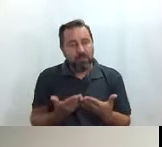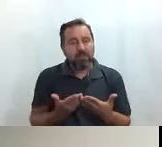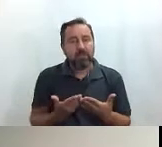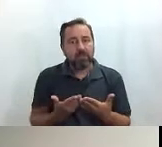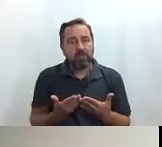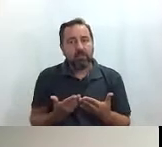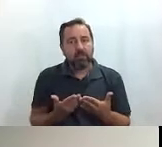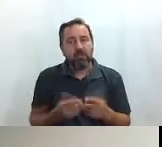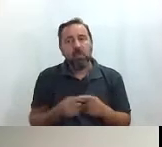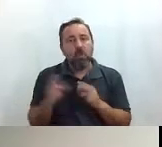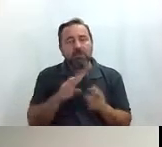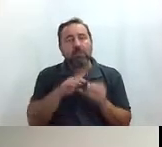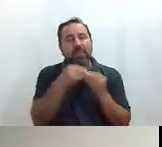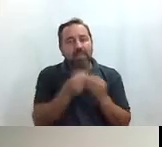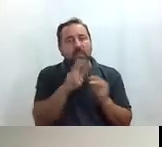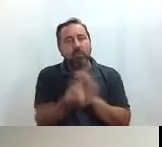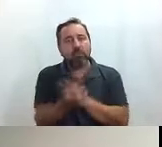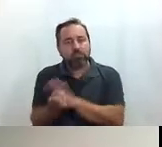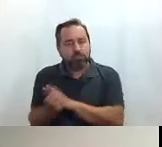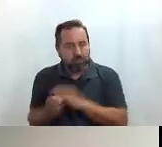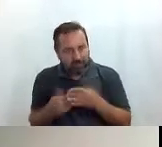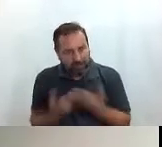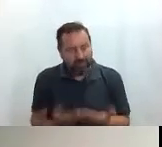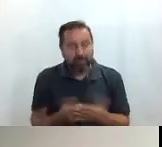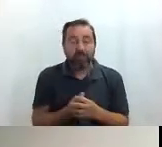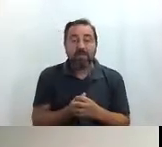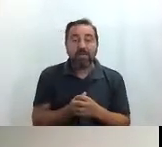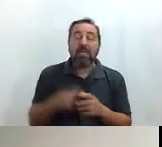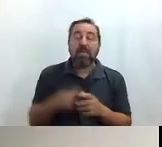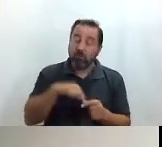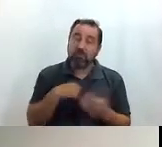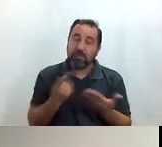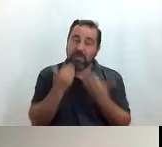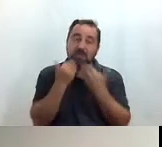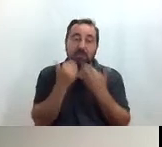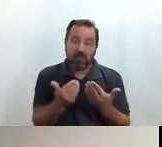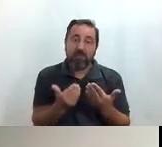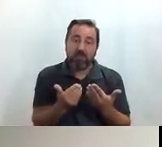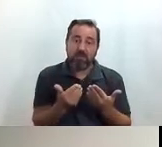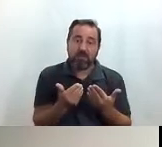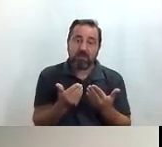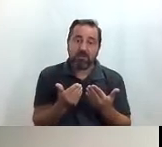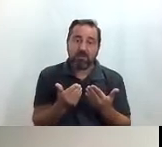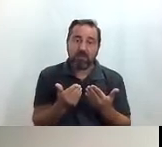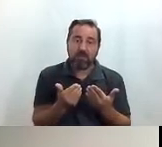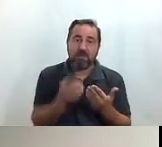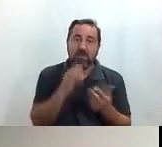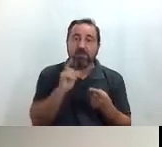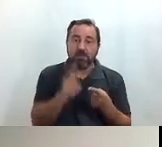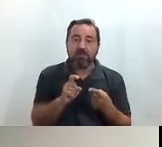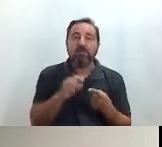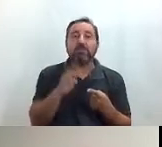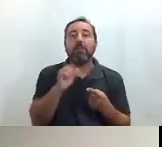nuevos materiales y bueno pues aquí sí que tengo que agradecer voy a dar una parante a